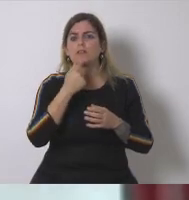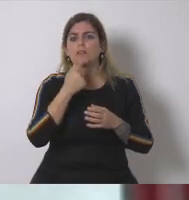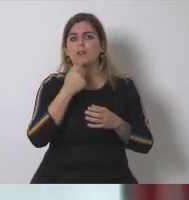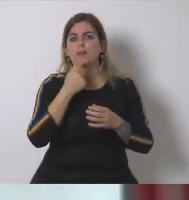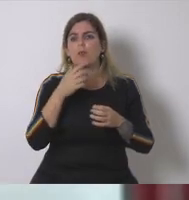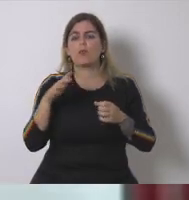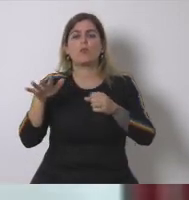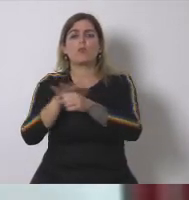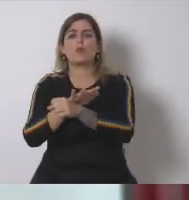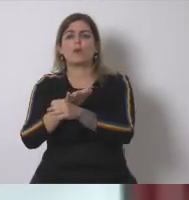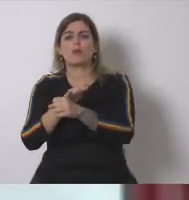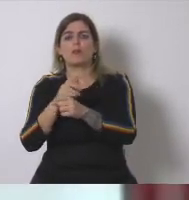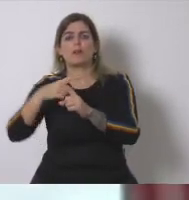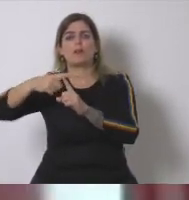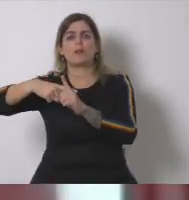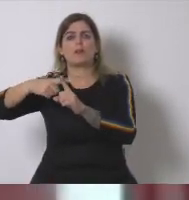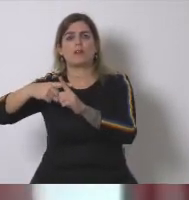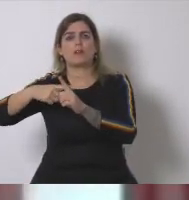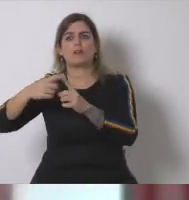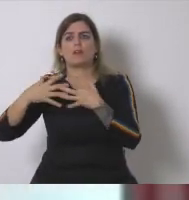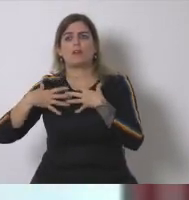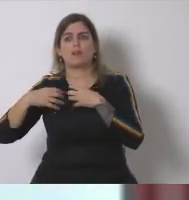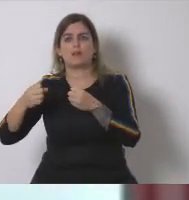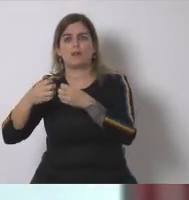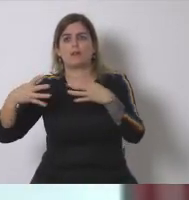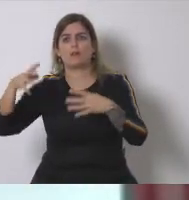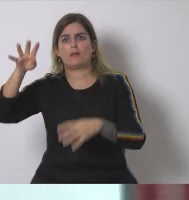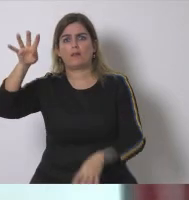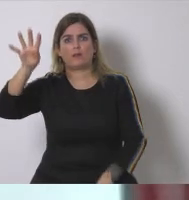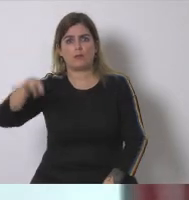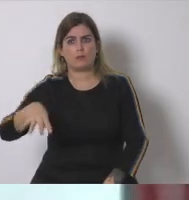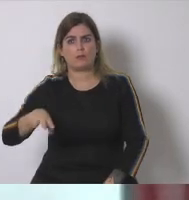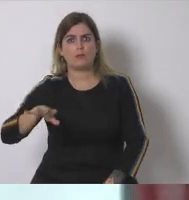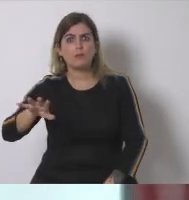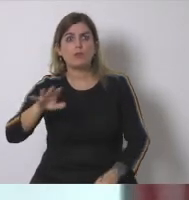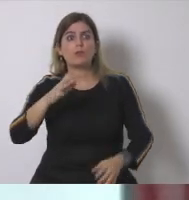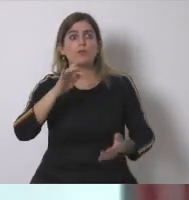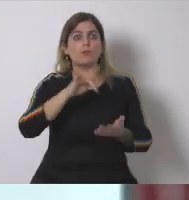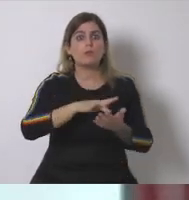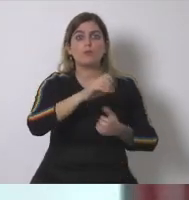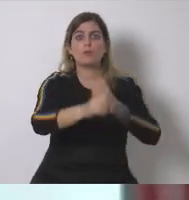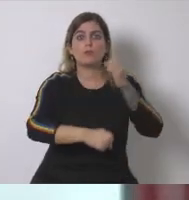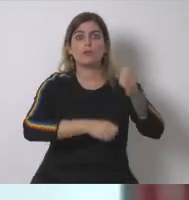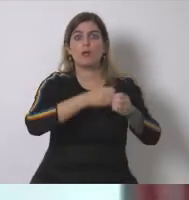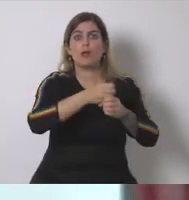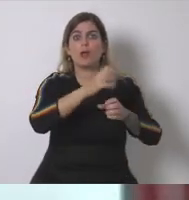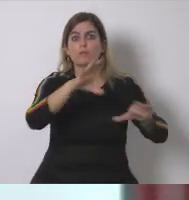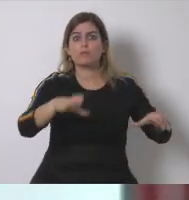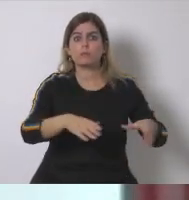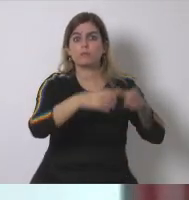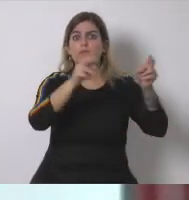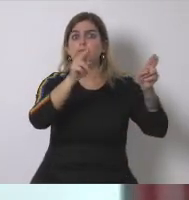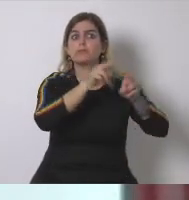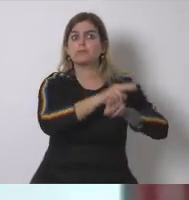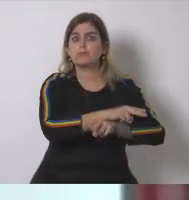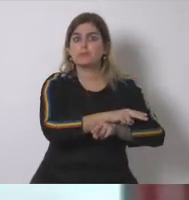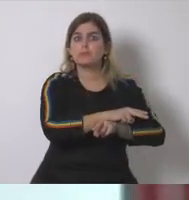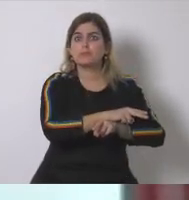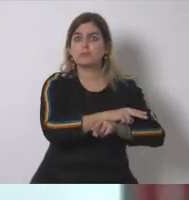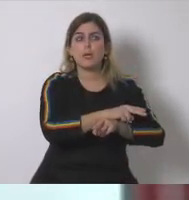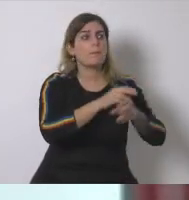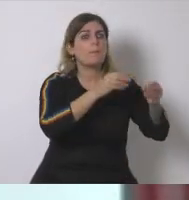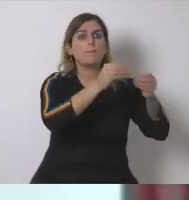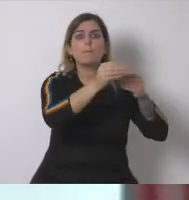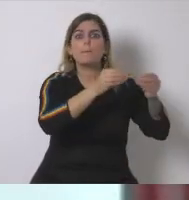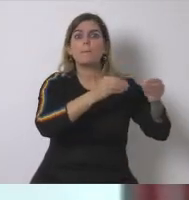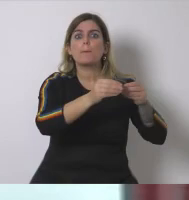nutrimos más en cuanto a luz y electricidad en Cataluña pero quien se